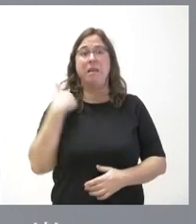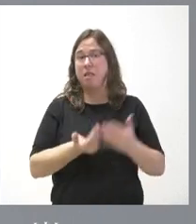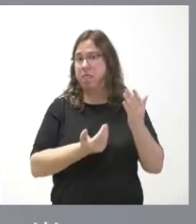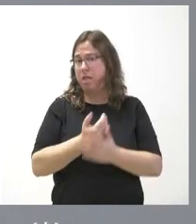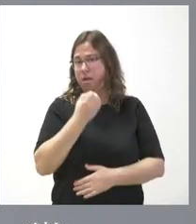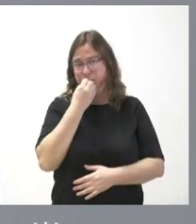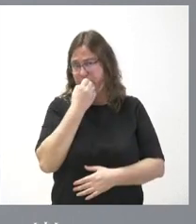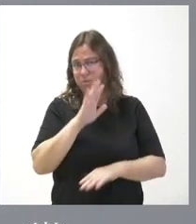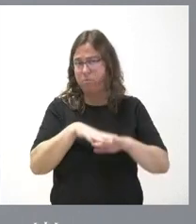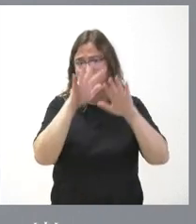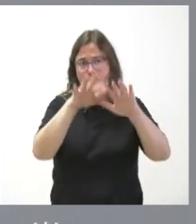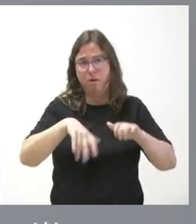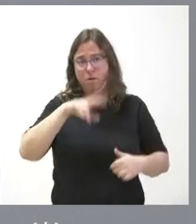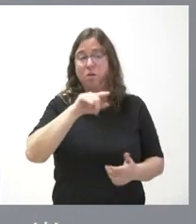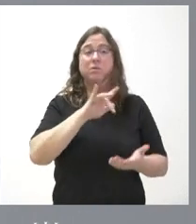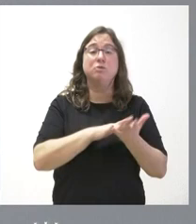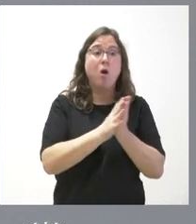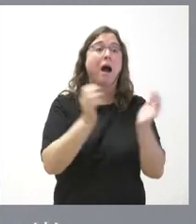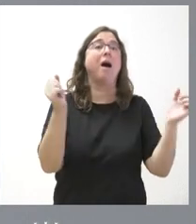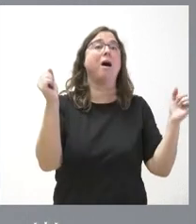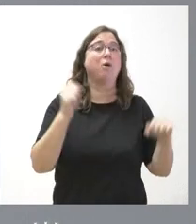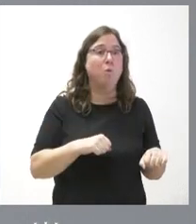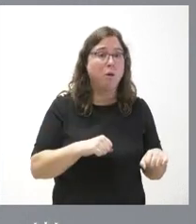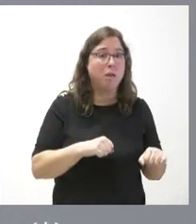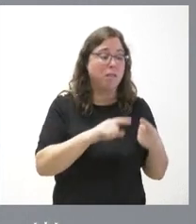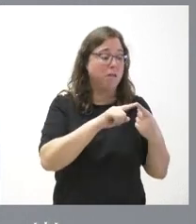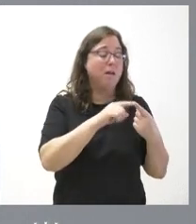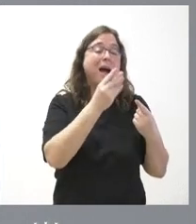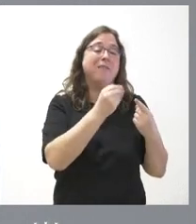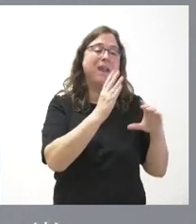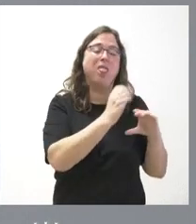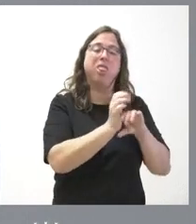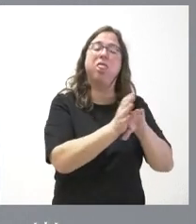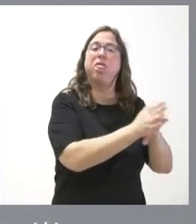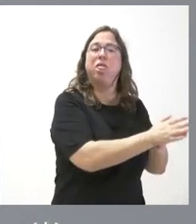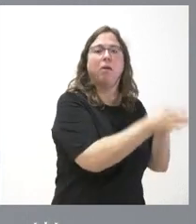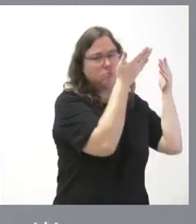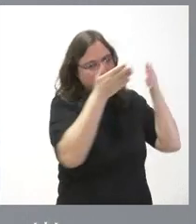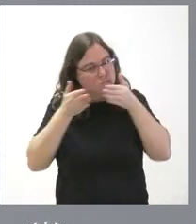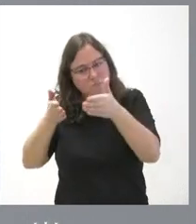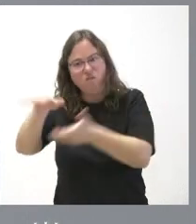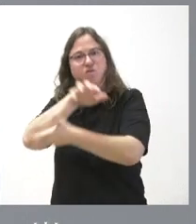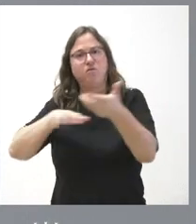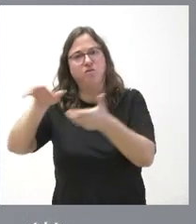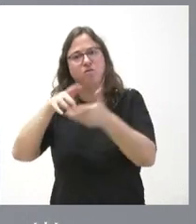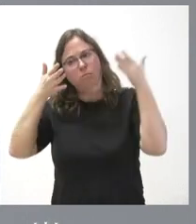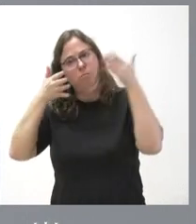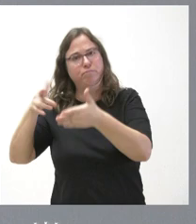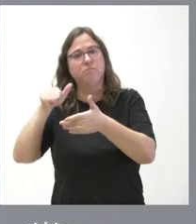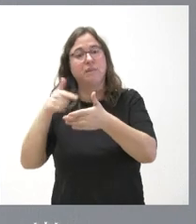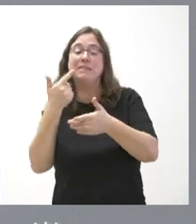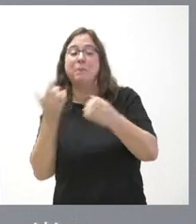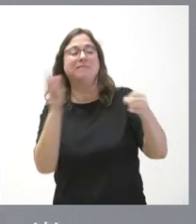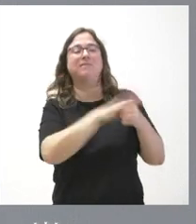para el Parlamento si habiendo acuerdos como hubo pues esos acuerdos quedaron opacados por otros sucesos que taparon